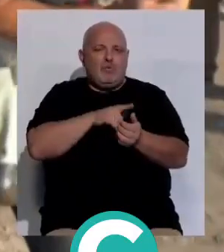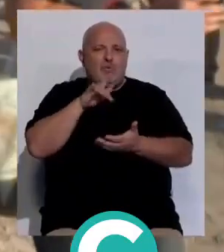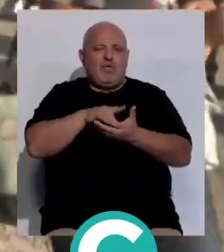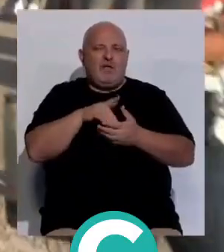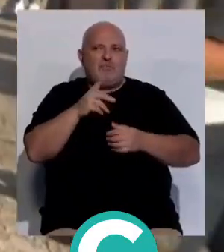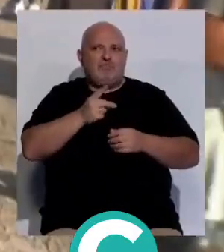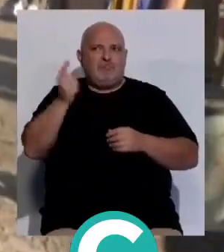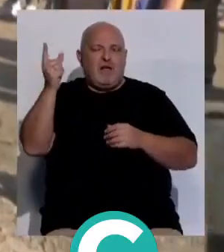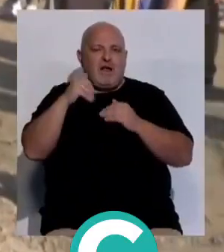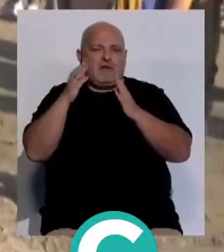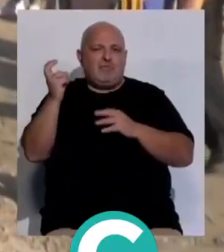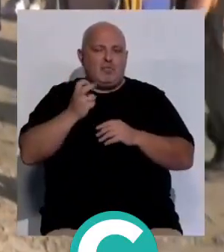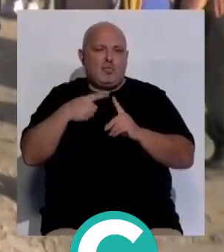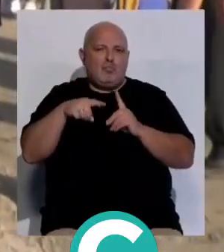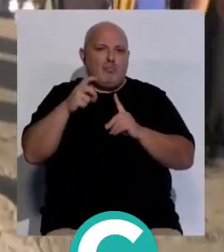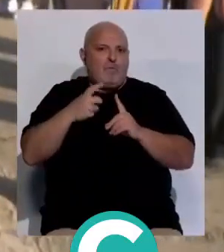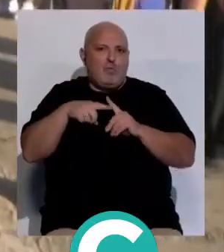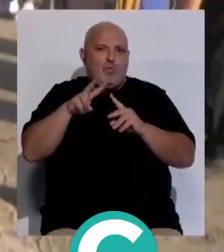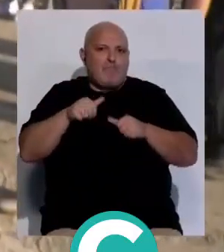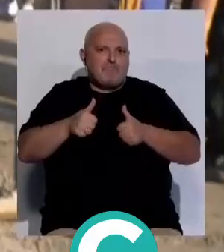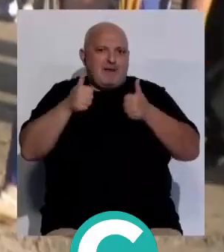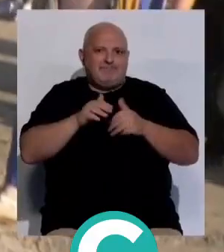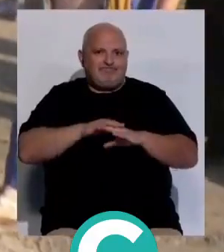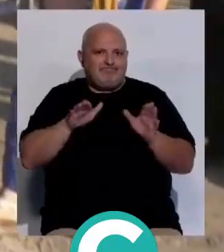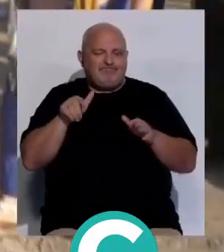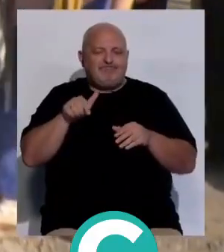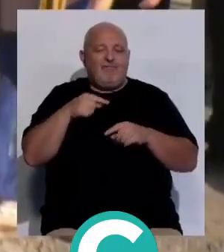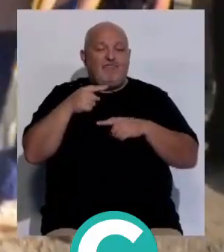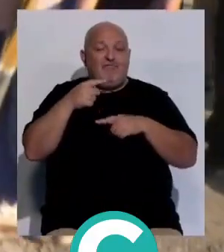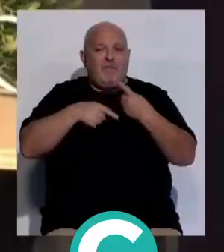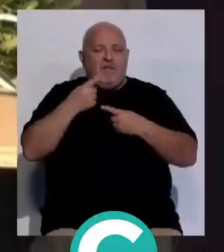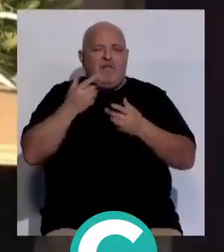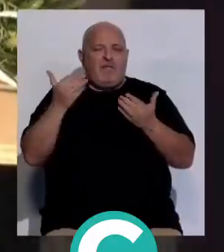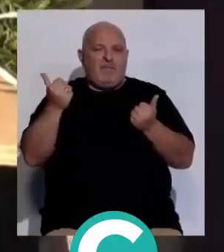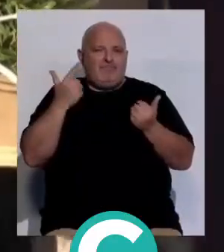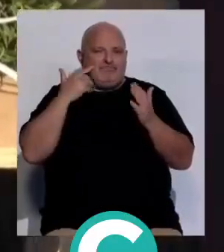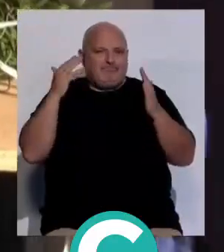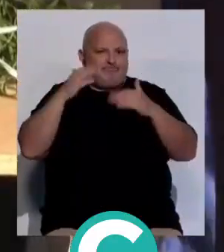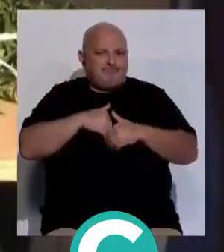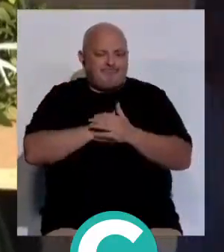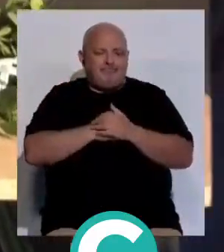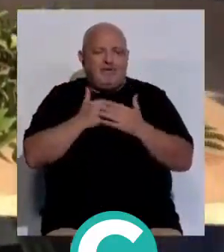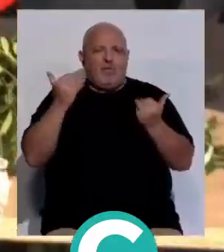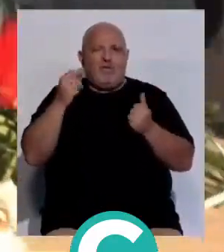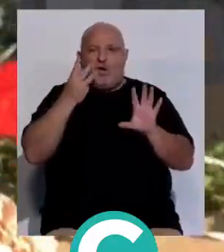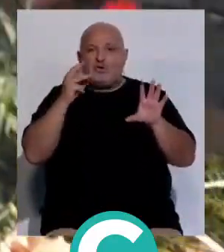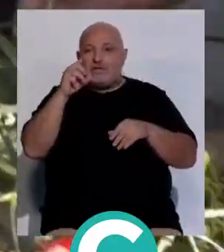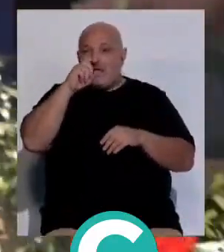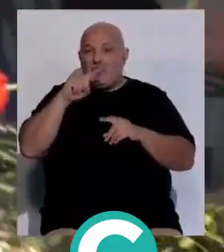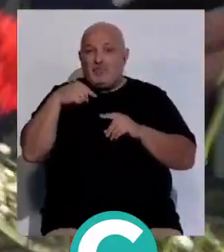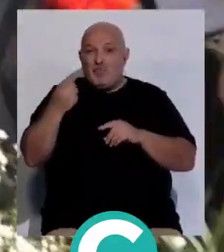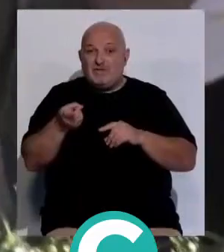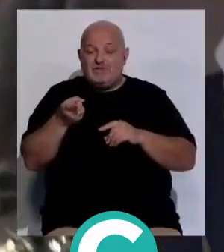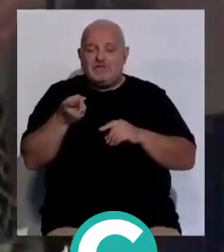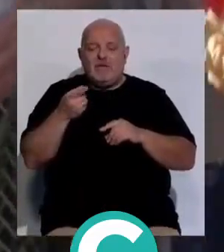día salieron de casa y no volvieron. Se les robó la vida y a sus familias la despedida. Un adiós que 80 años después